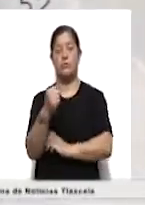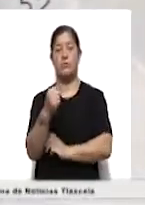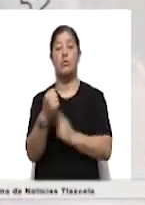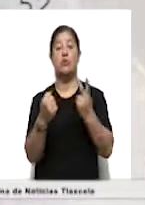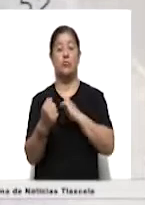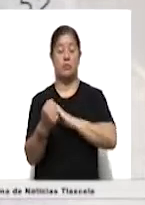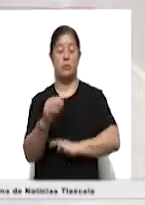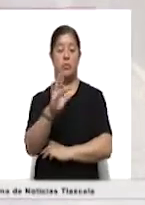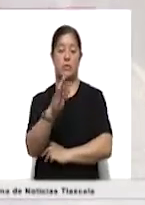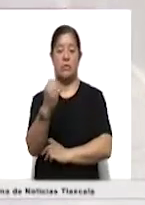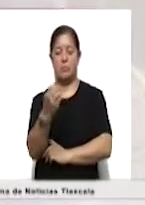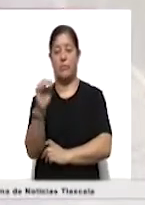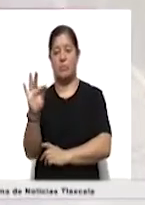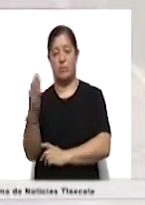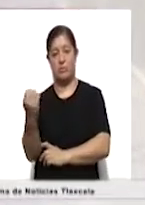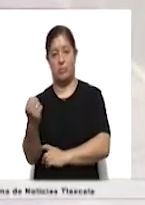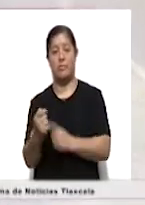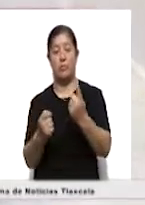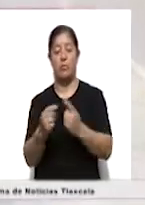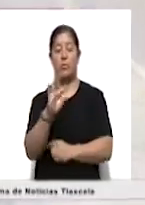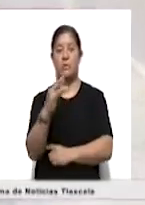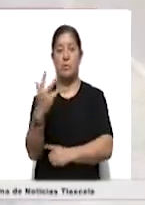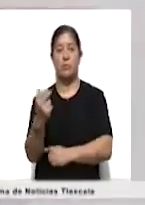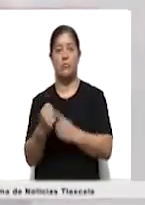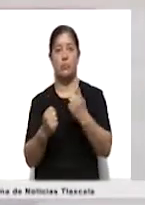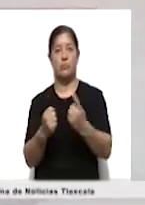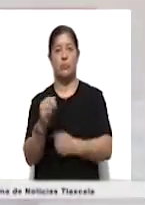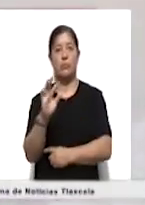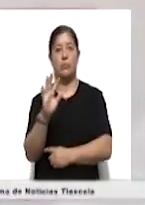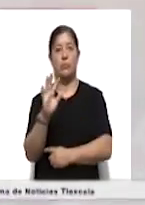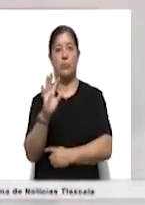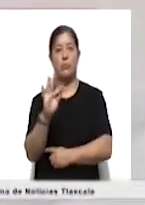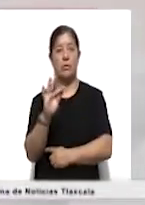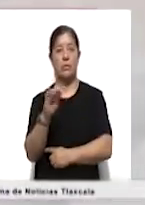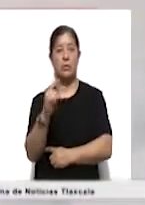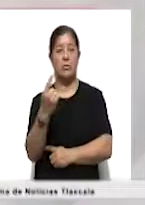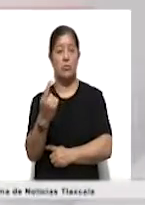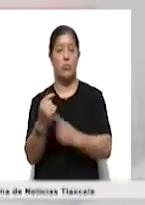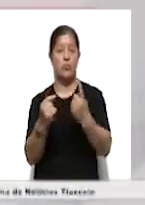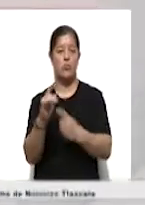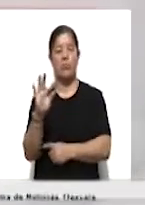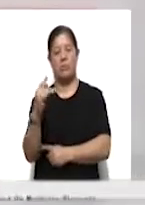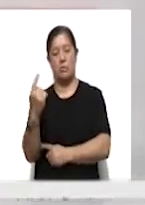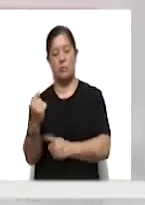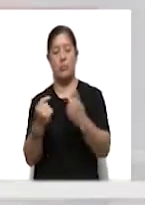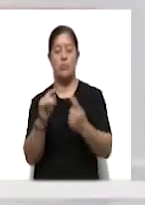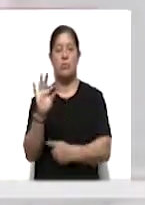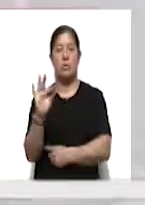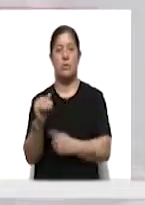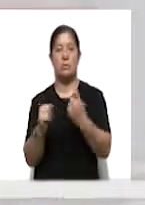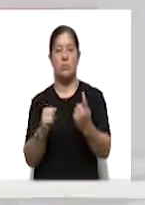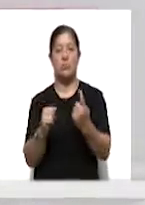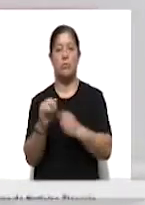Sanctorum cuarenta y nueve, Zitlaltepec cuarenta ocho, Santa Polonia Teacalco y Mazatecoxco cuarenta y uno, Muñoz de Domingo Arenas cuarenta,